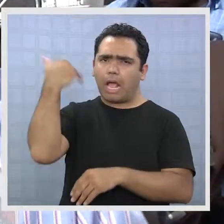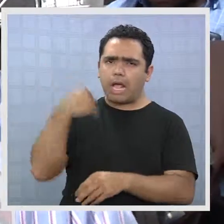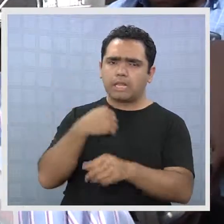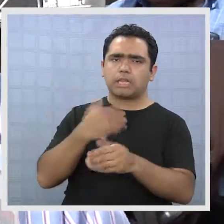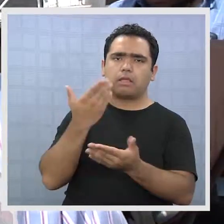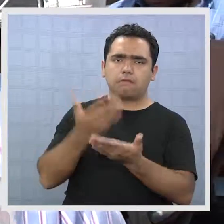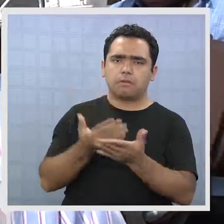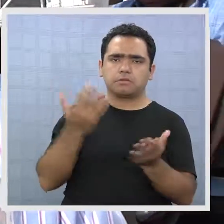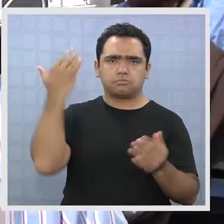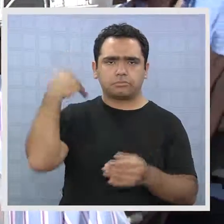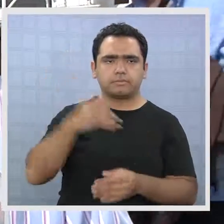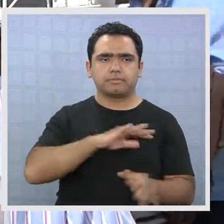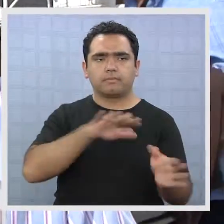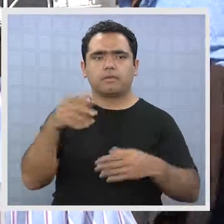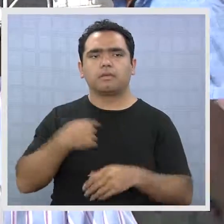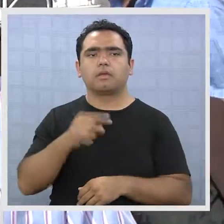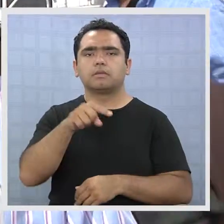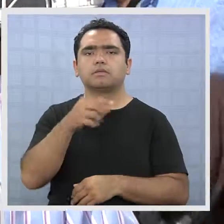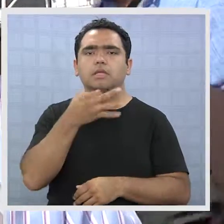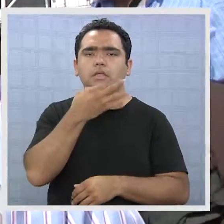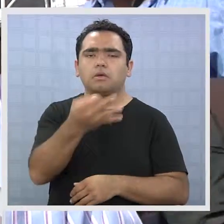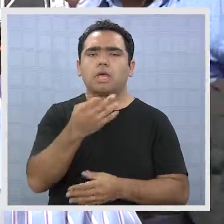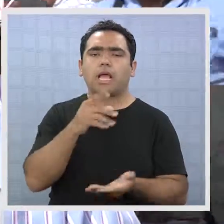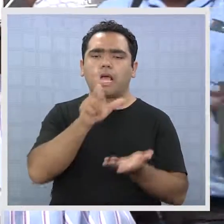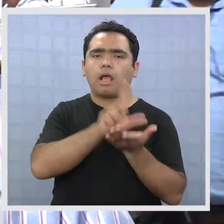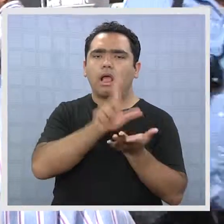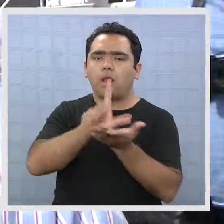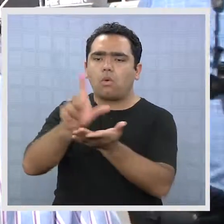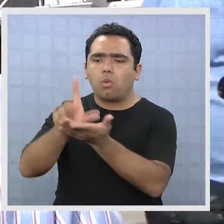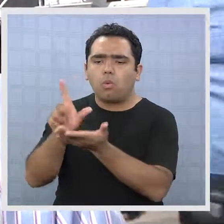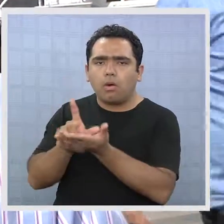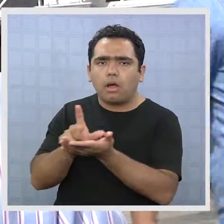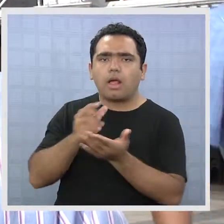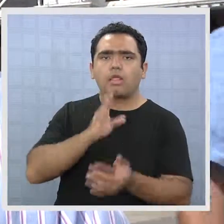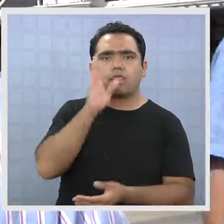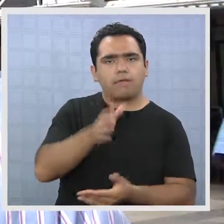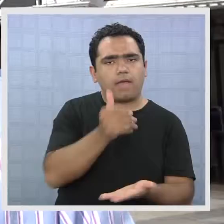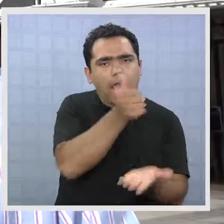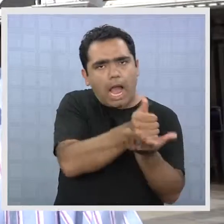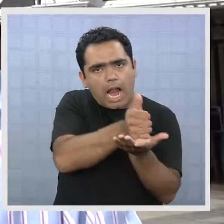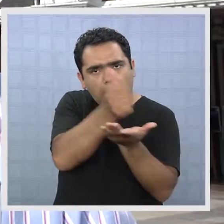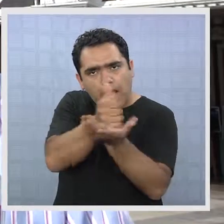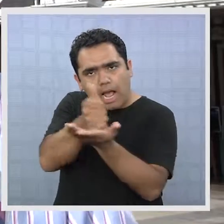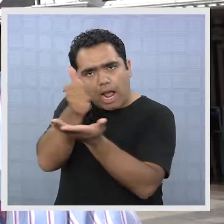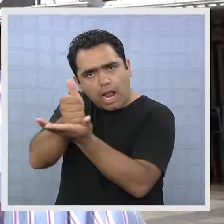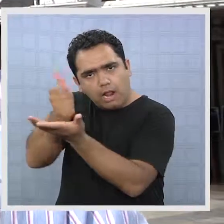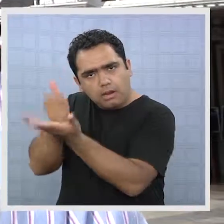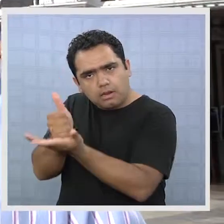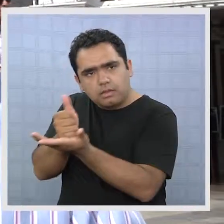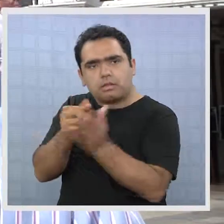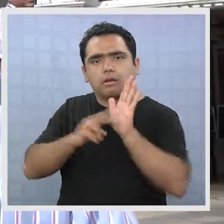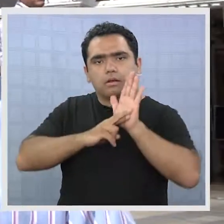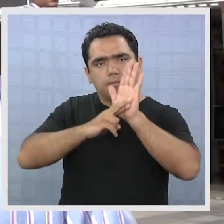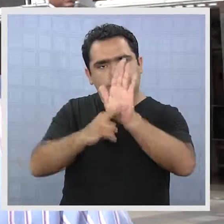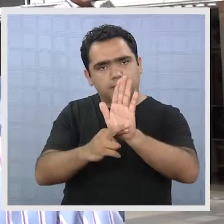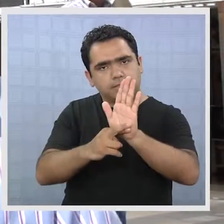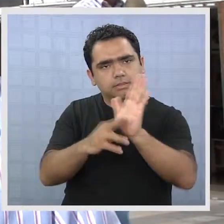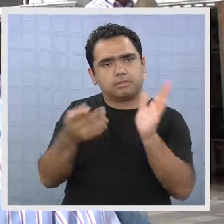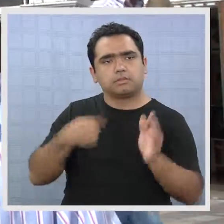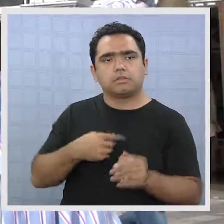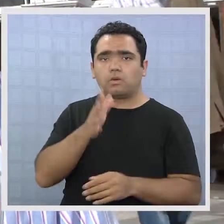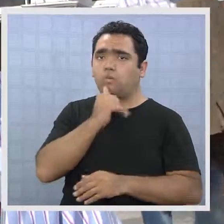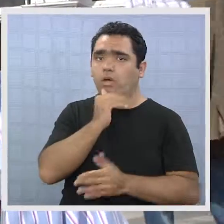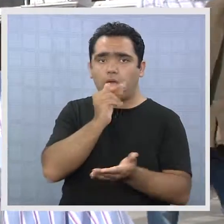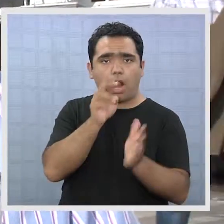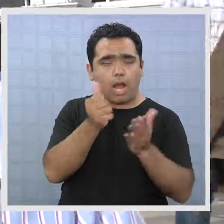la primaria se definió que en cada lugar, en cada comuna, tiene que ser un alcalde que represente al conglomerado.